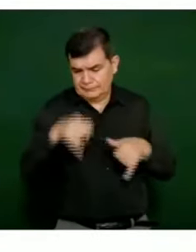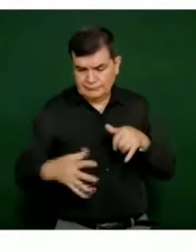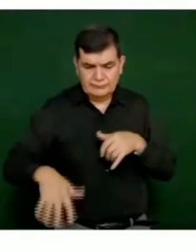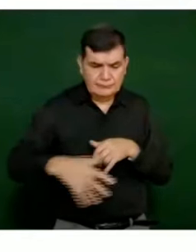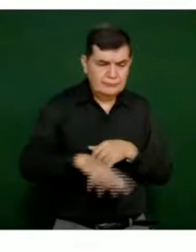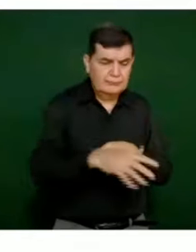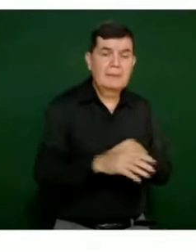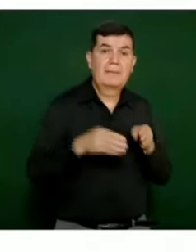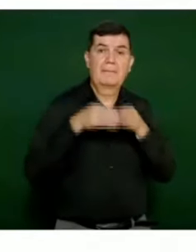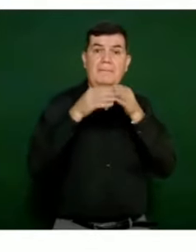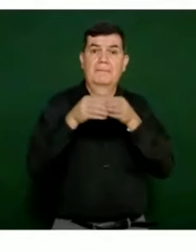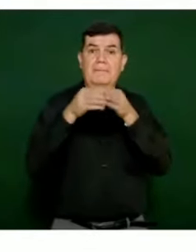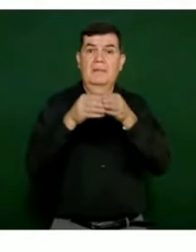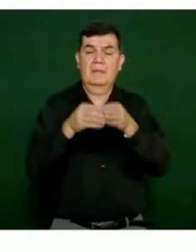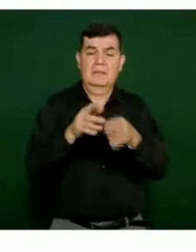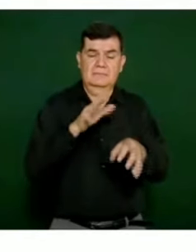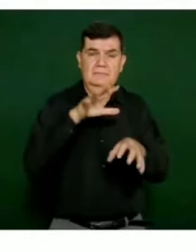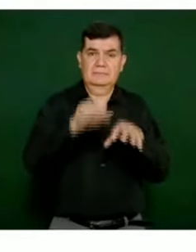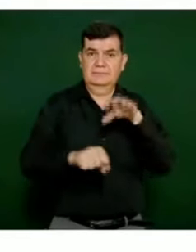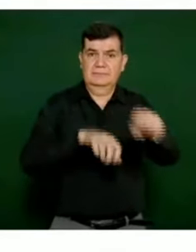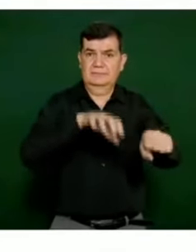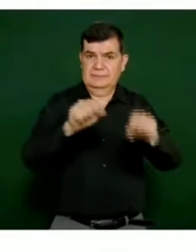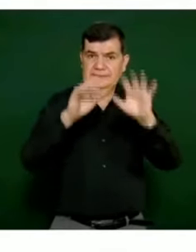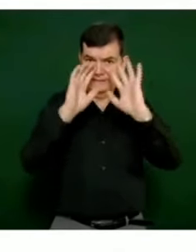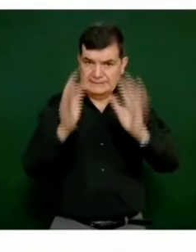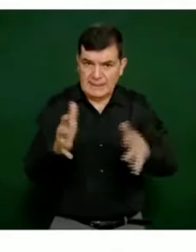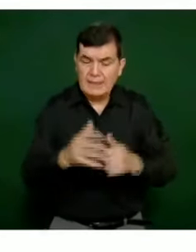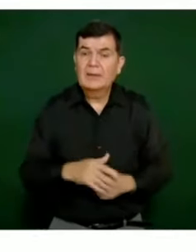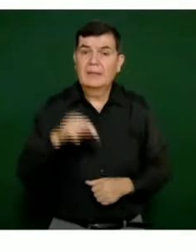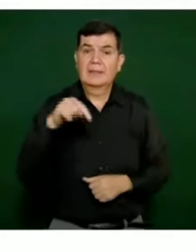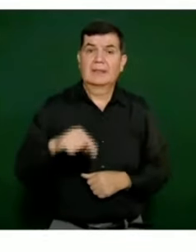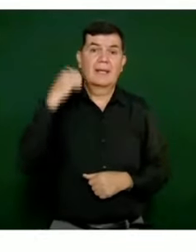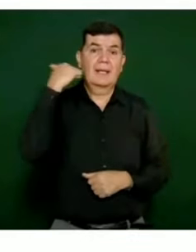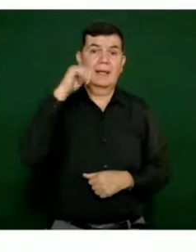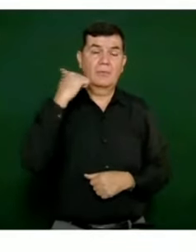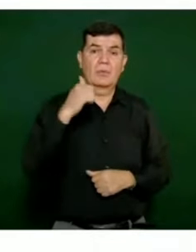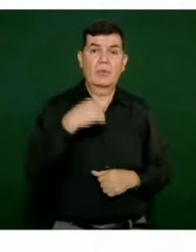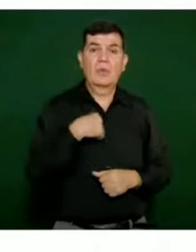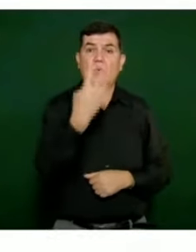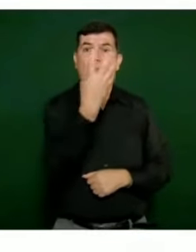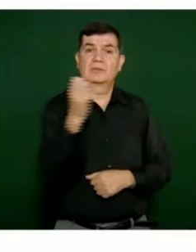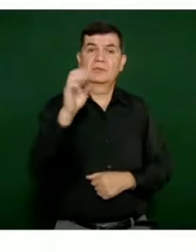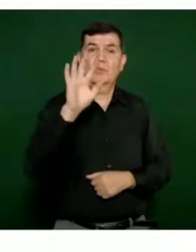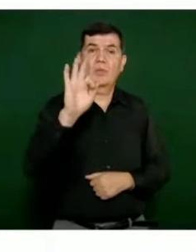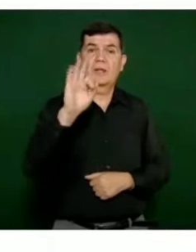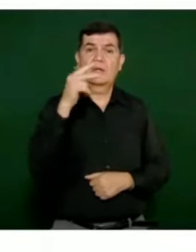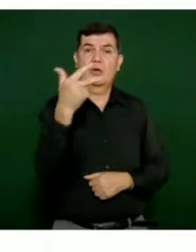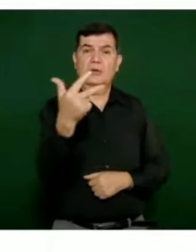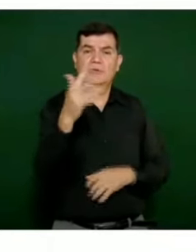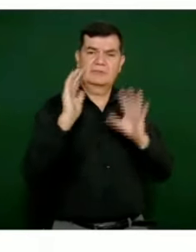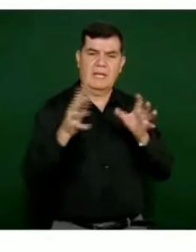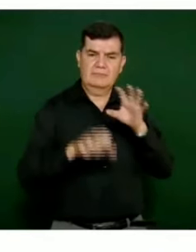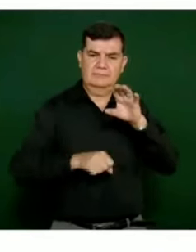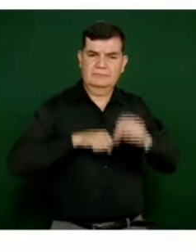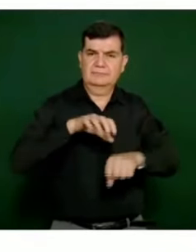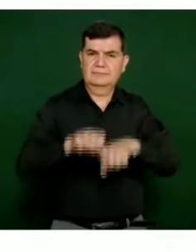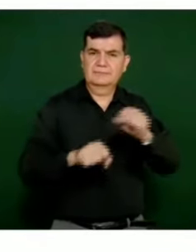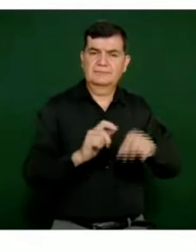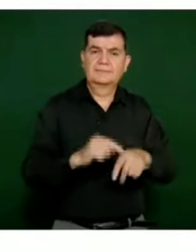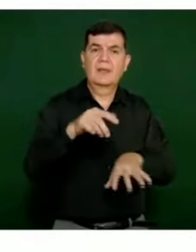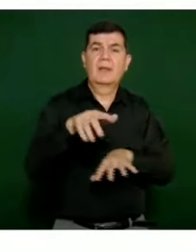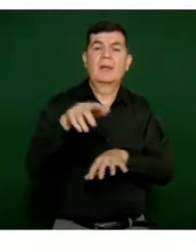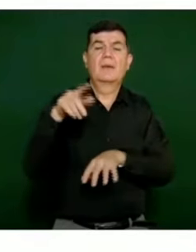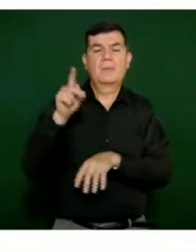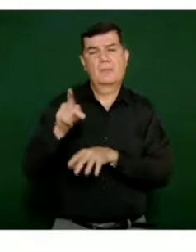refiere a embarcaciones localizadas, en Acapulco 448 se han localizado, en Puerto